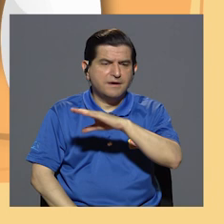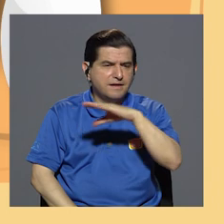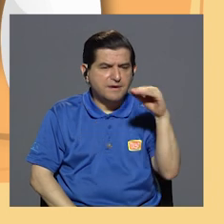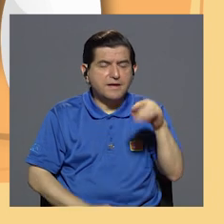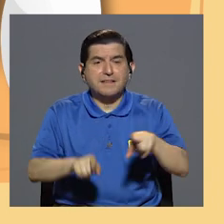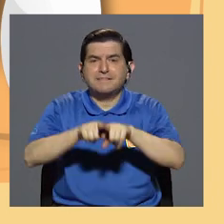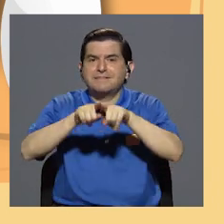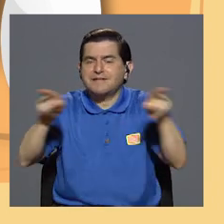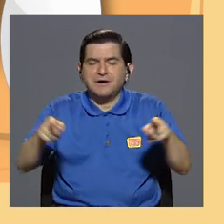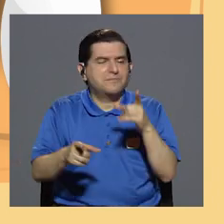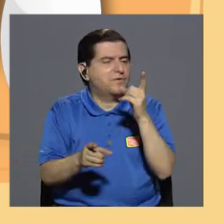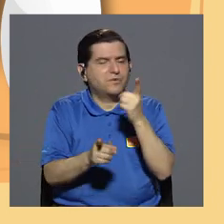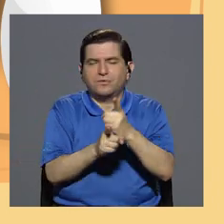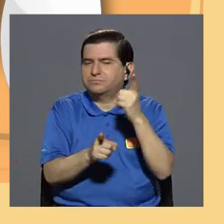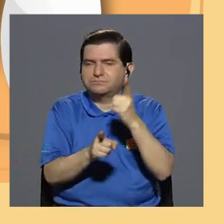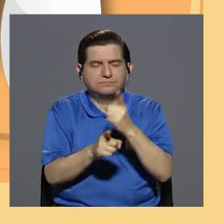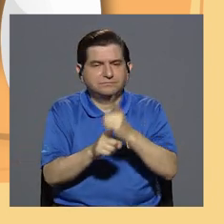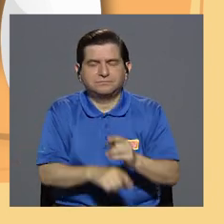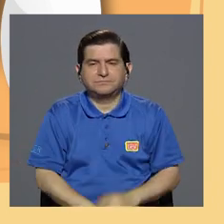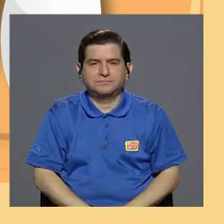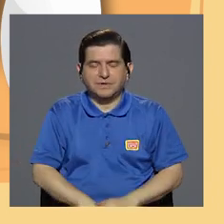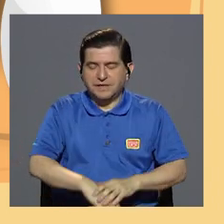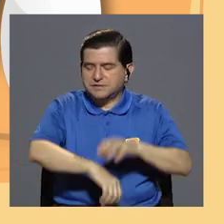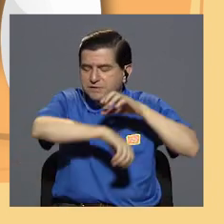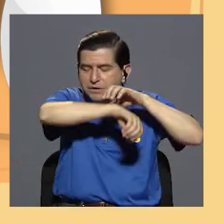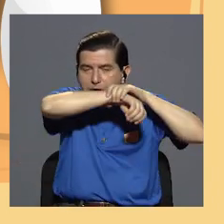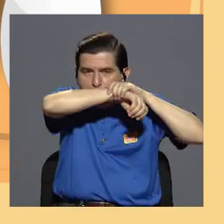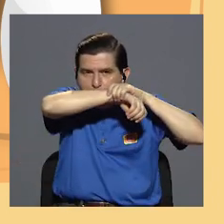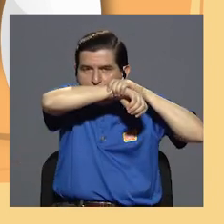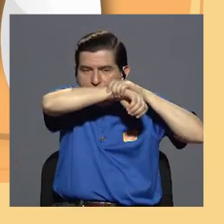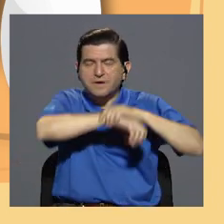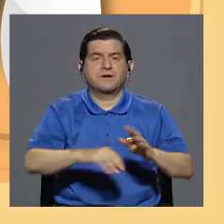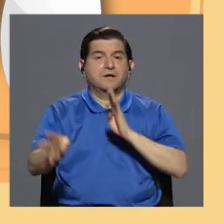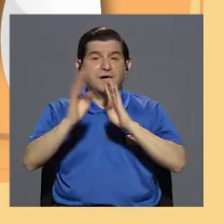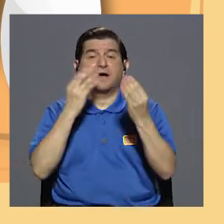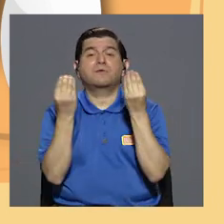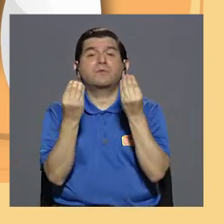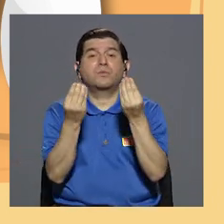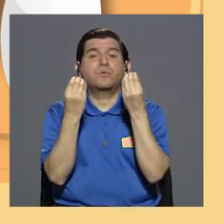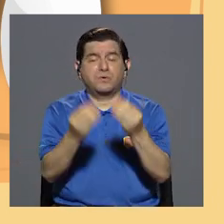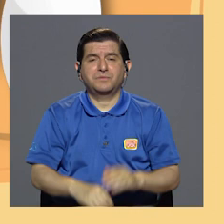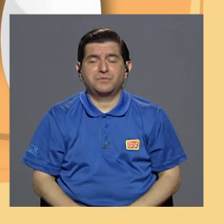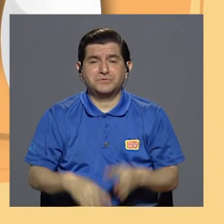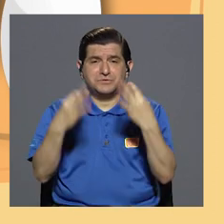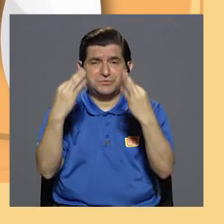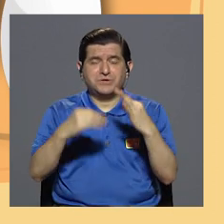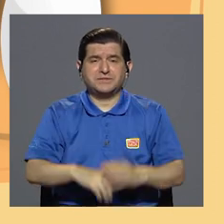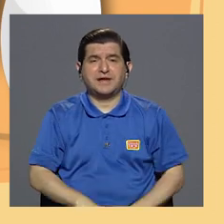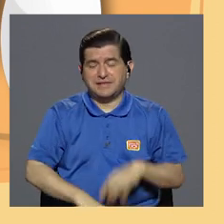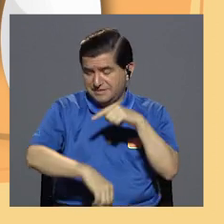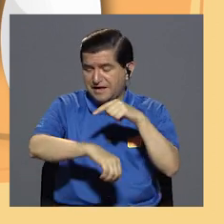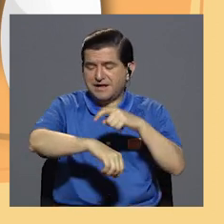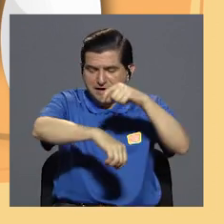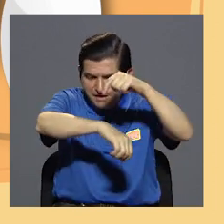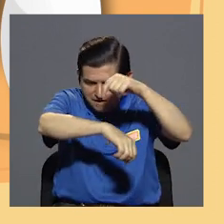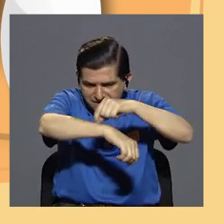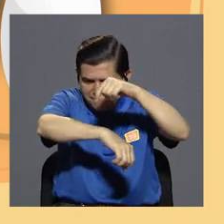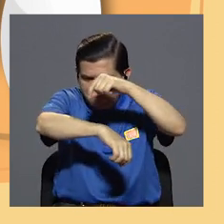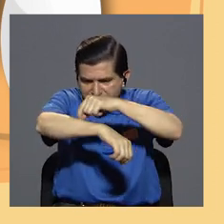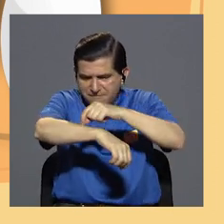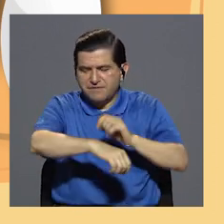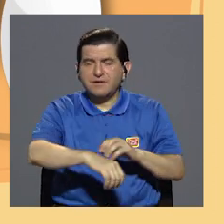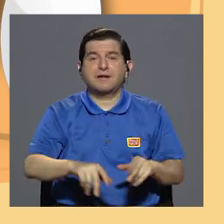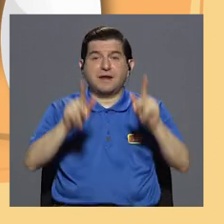Y tampoco es recomendable la succión, que es algo de lo que se habla mucho, chupar en los orificios de los colmillos para